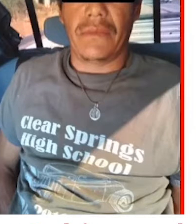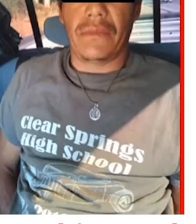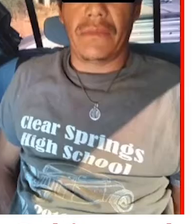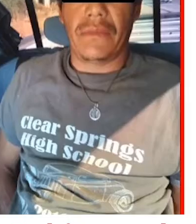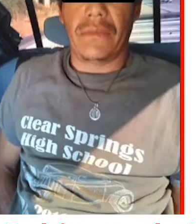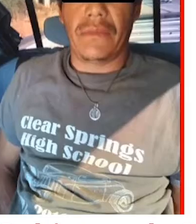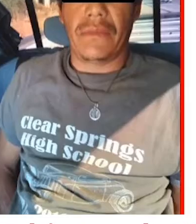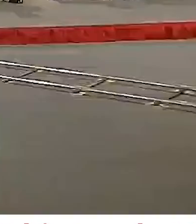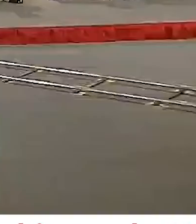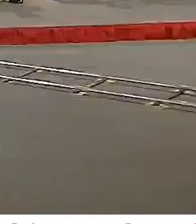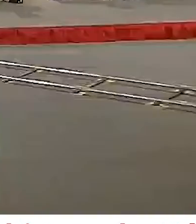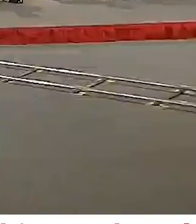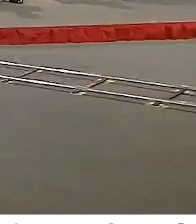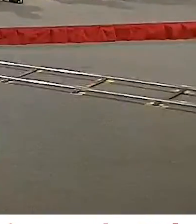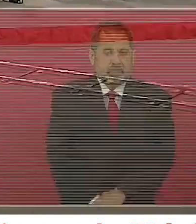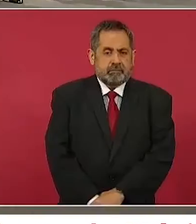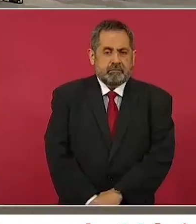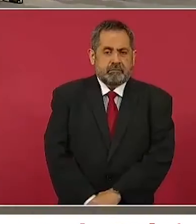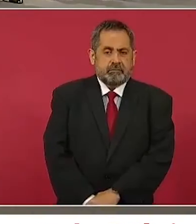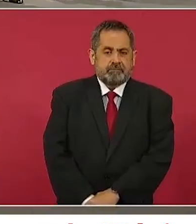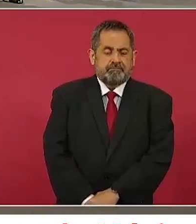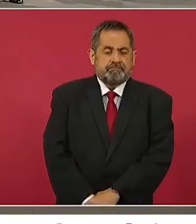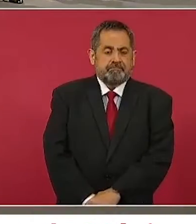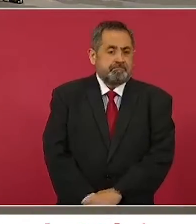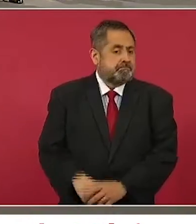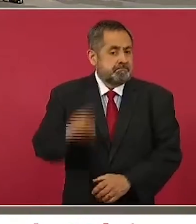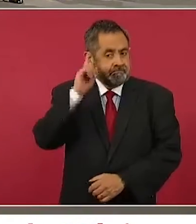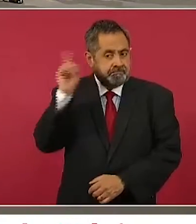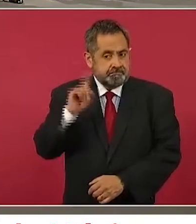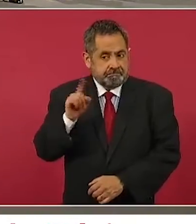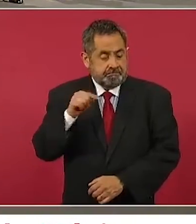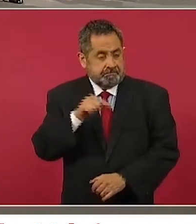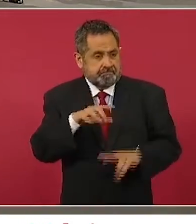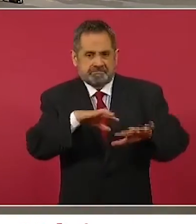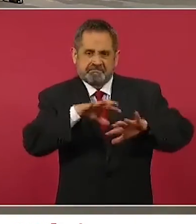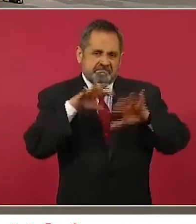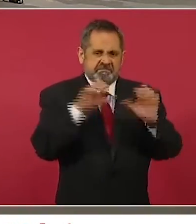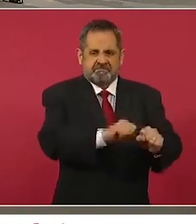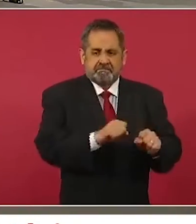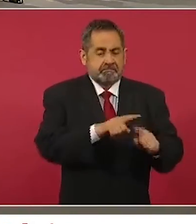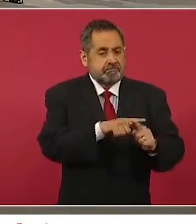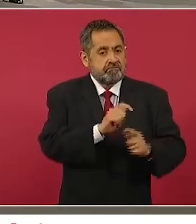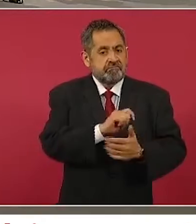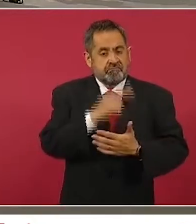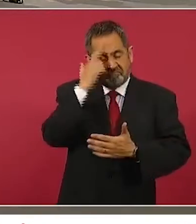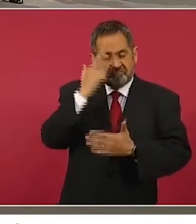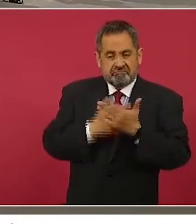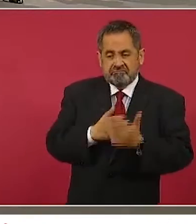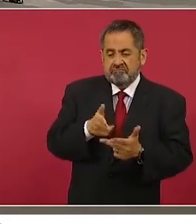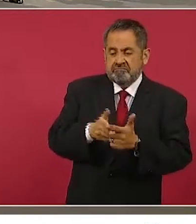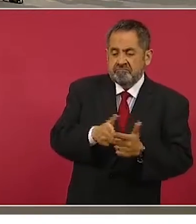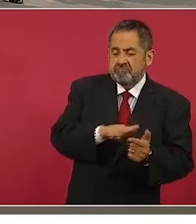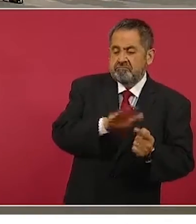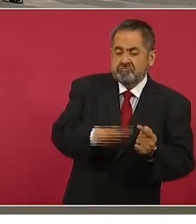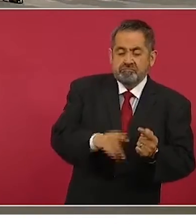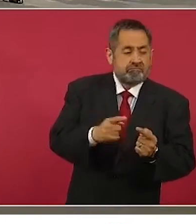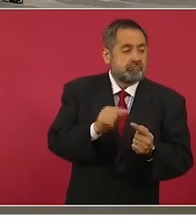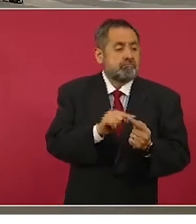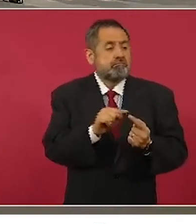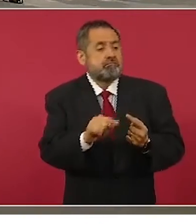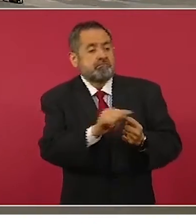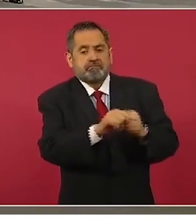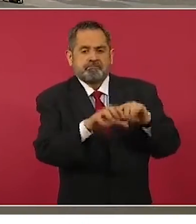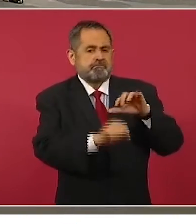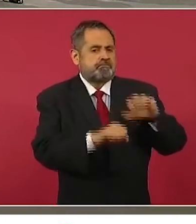detener a toda la célula criminal, tanto al perpetrador del homicidio como a toda la célula. Siguiente.